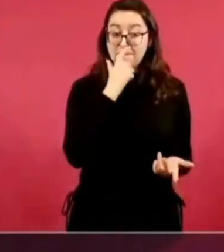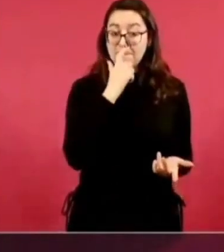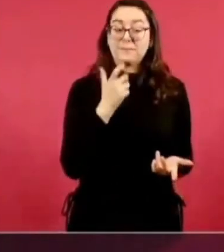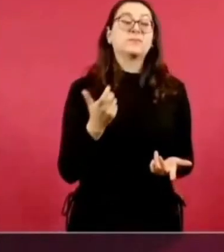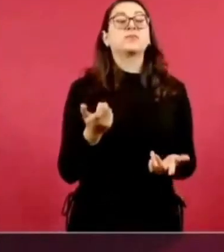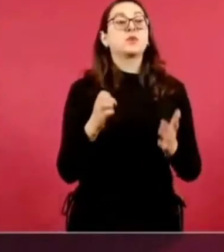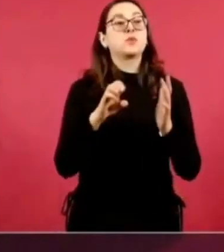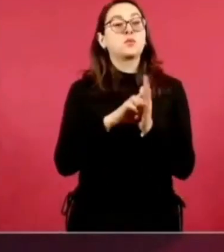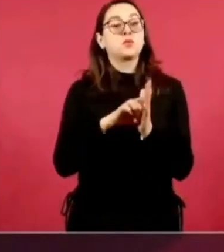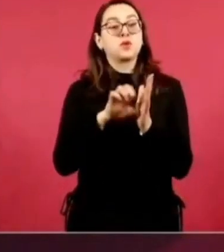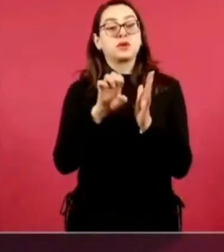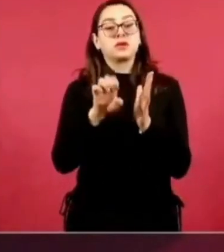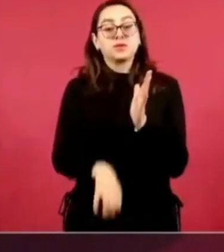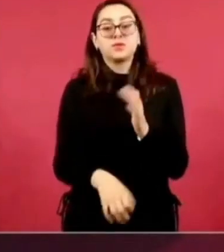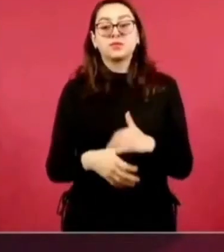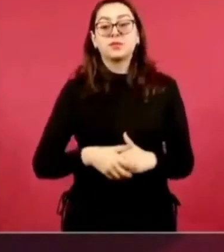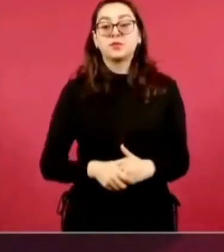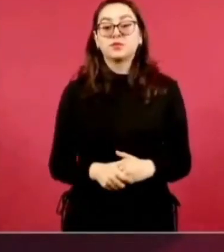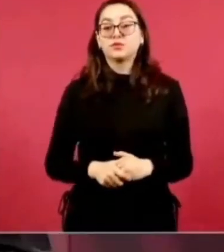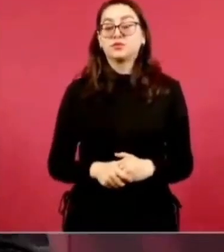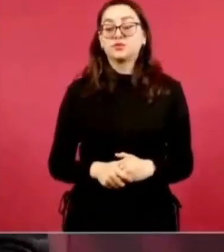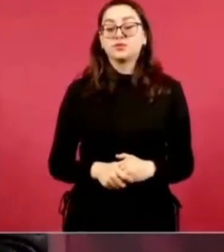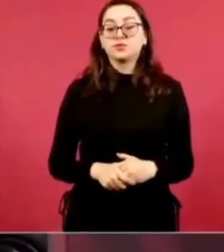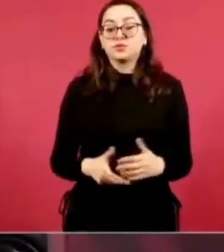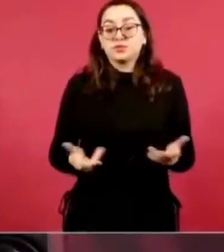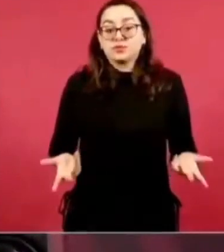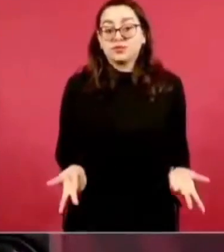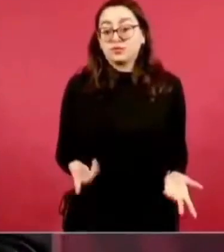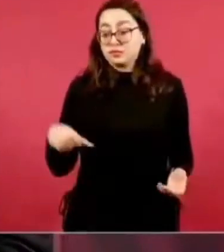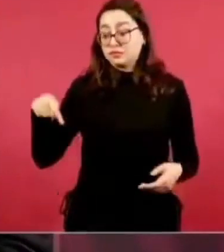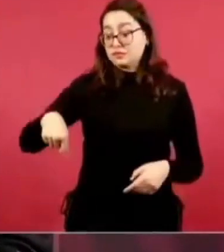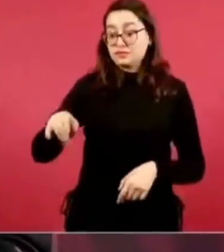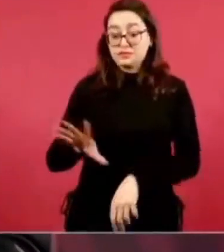si tenemos energía cara?